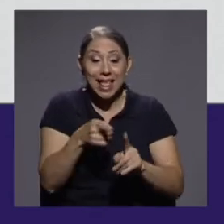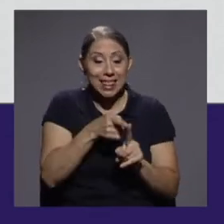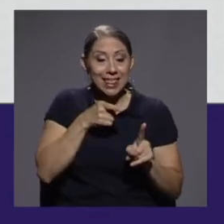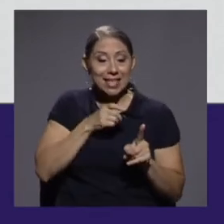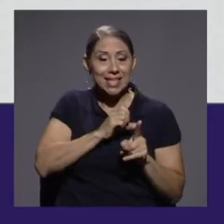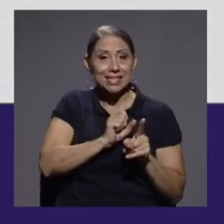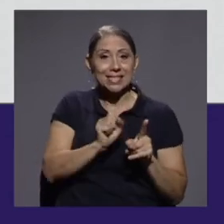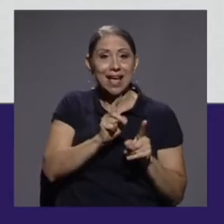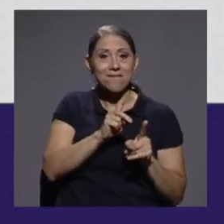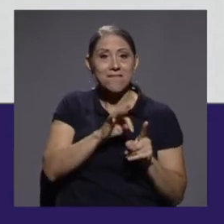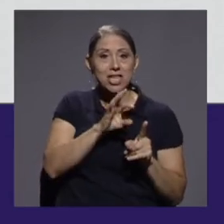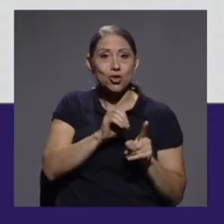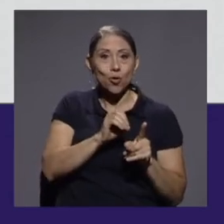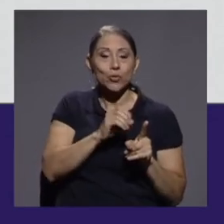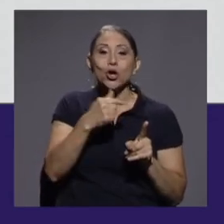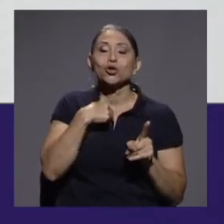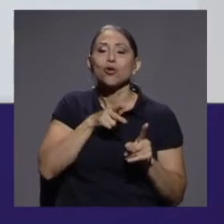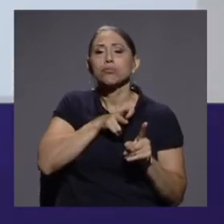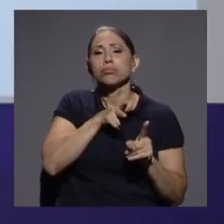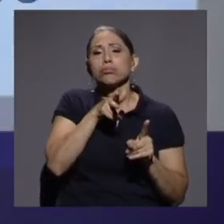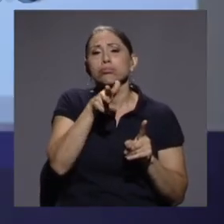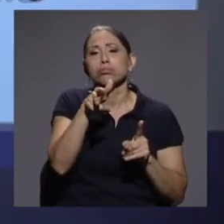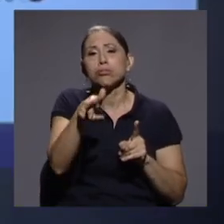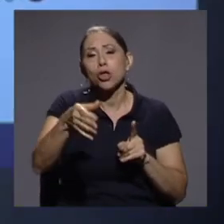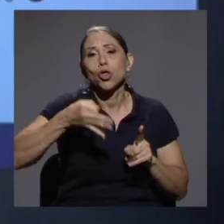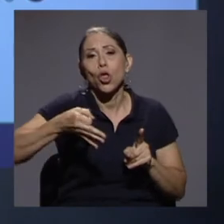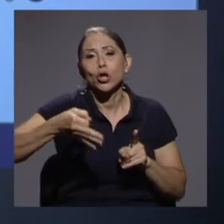todos los días al colegio Humberto Meloni.